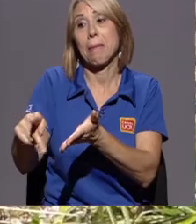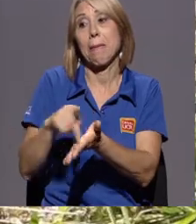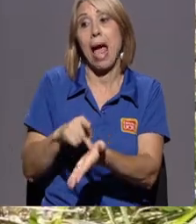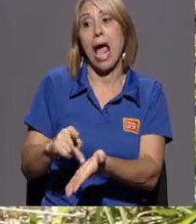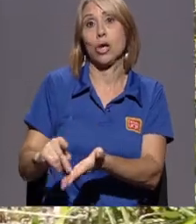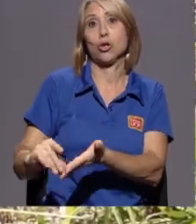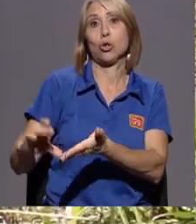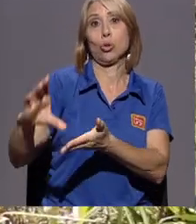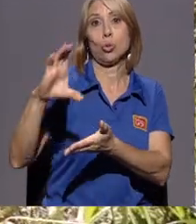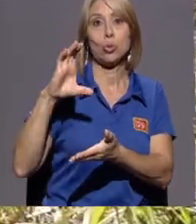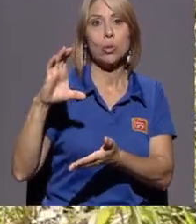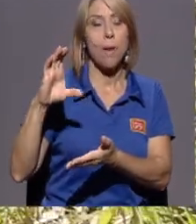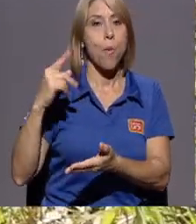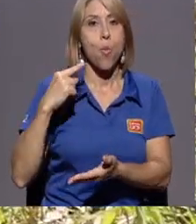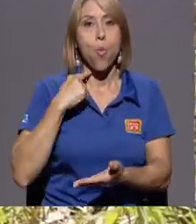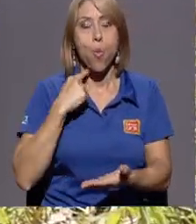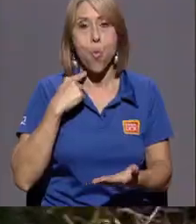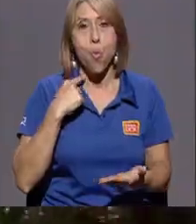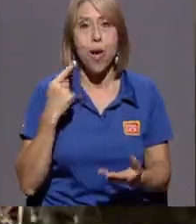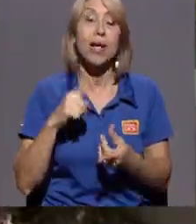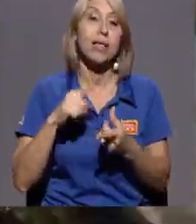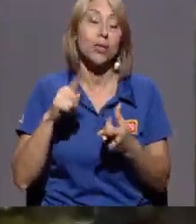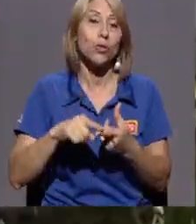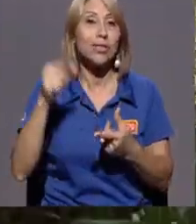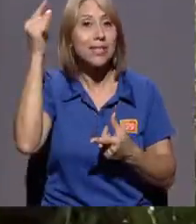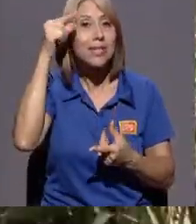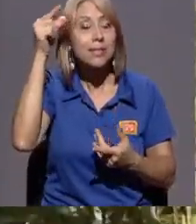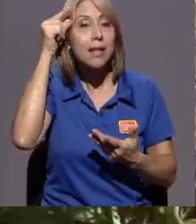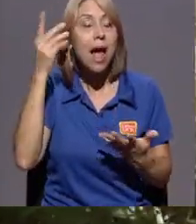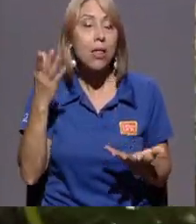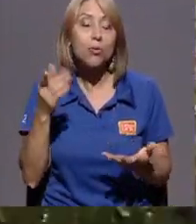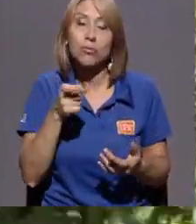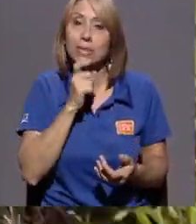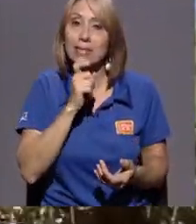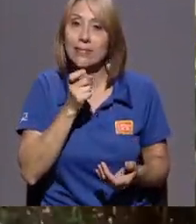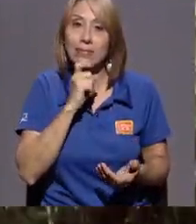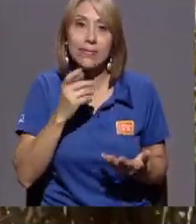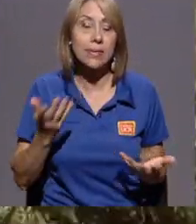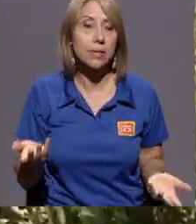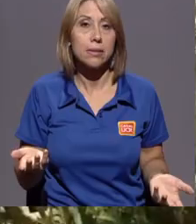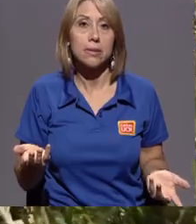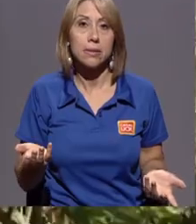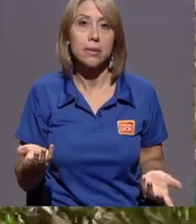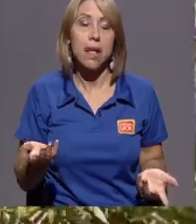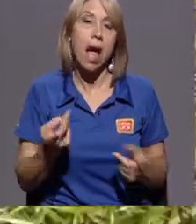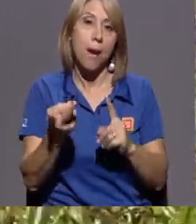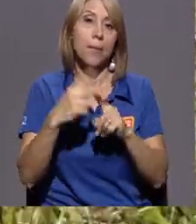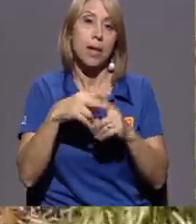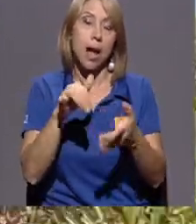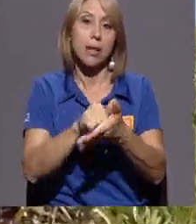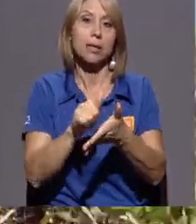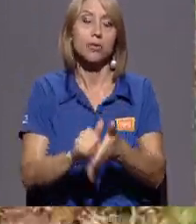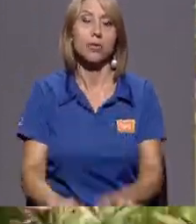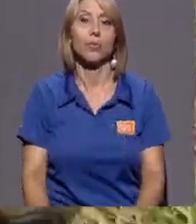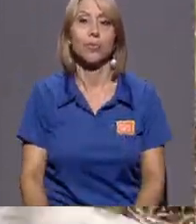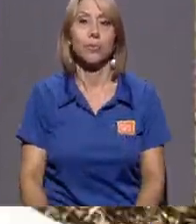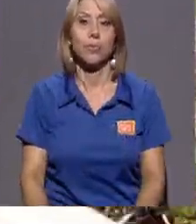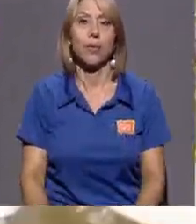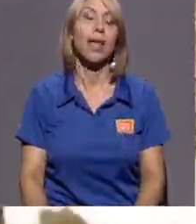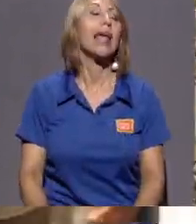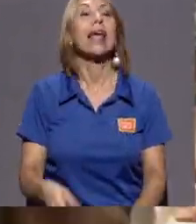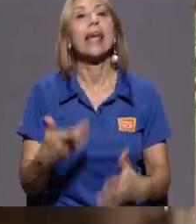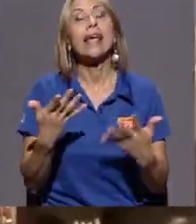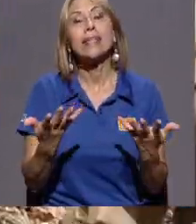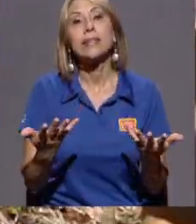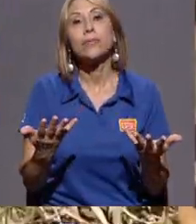altas. Entonces, digamos, al Estado también se le hace muy difícil aplicar esto. Es una